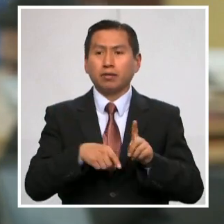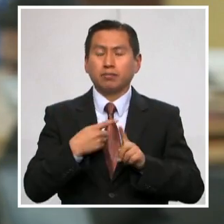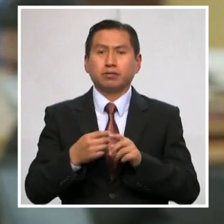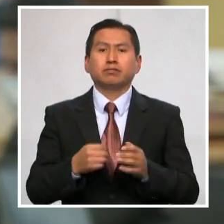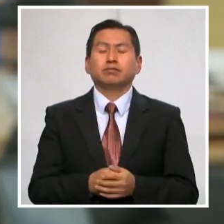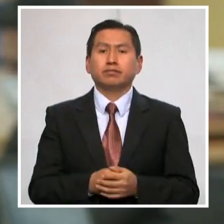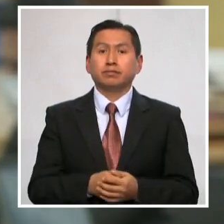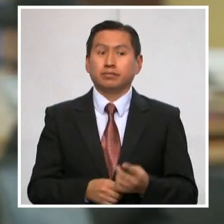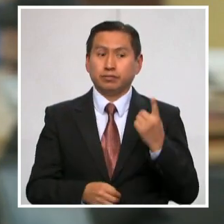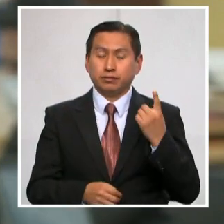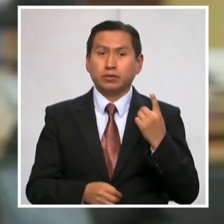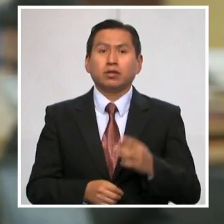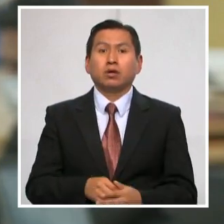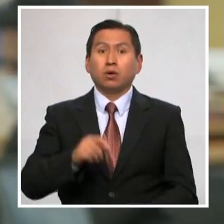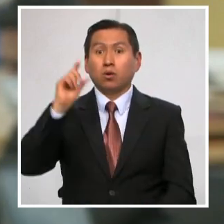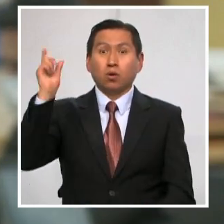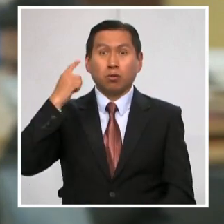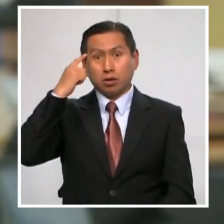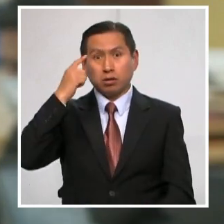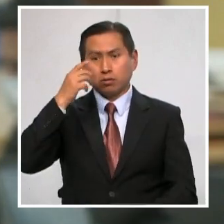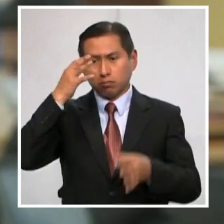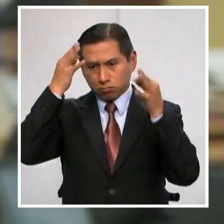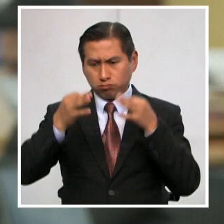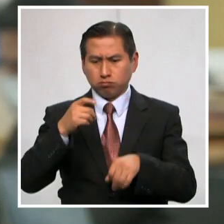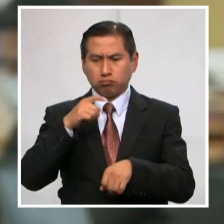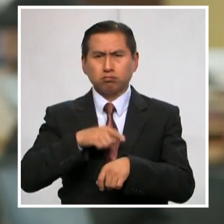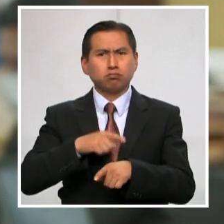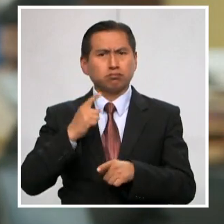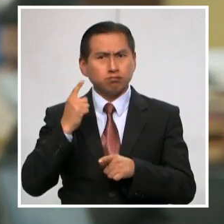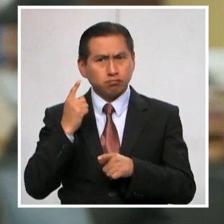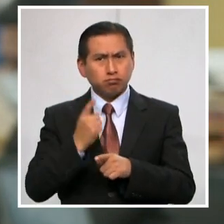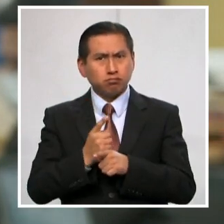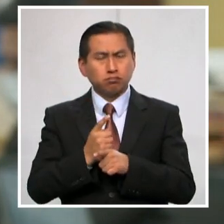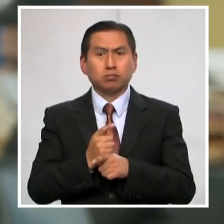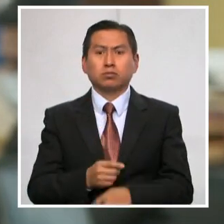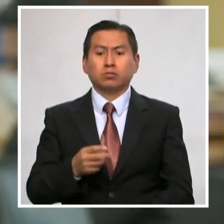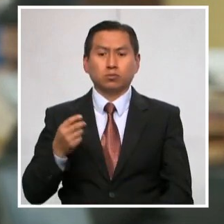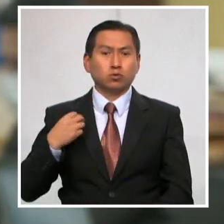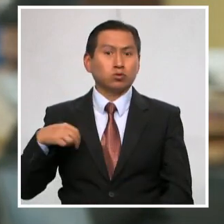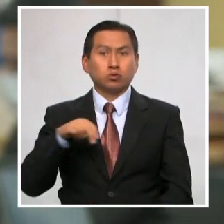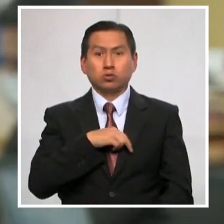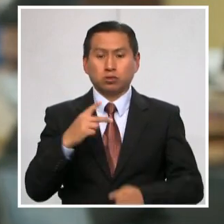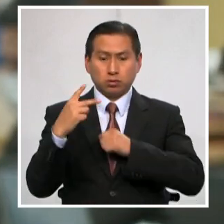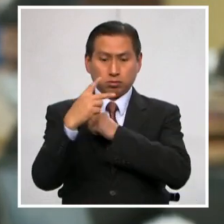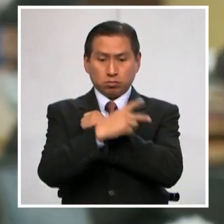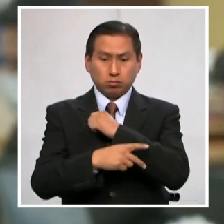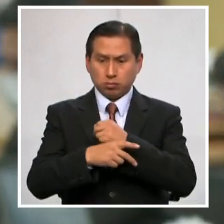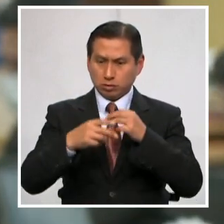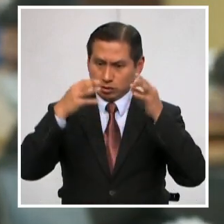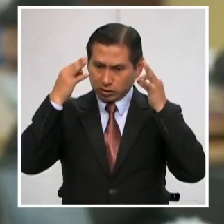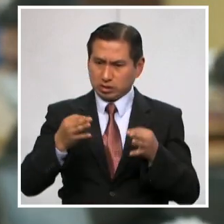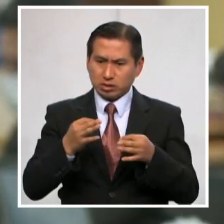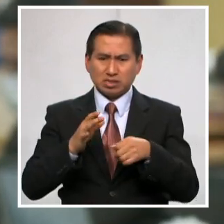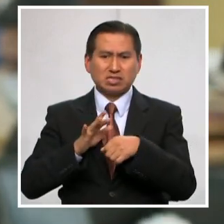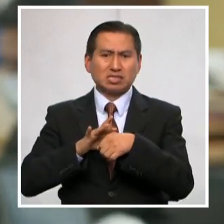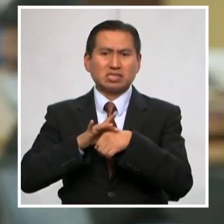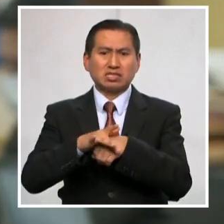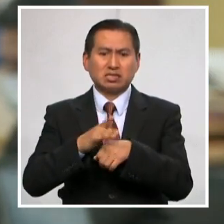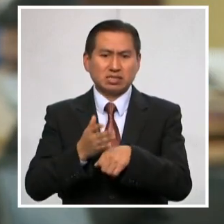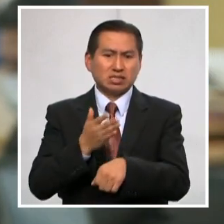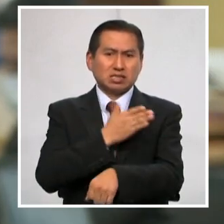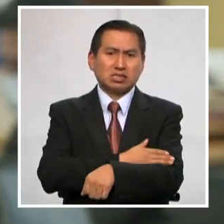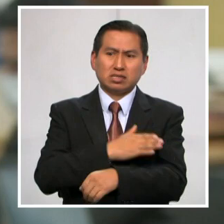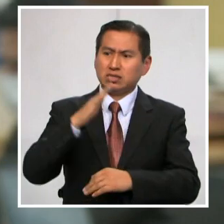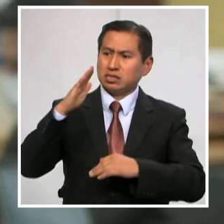el gobierno ha tomado las decisiones a tiempo. Somos uno de los países que tomó las decisiones más tempranas en el mundo